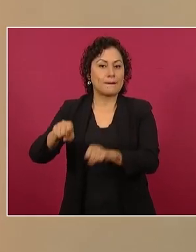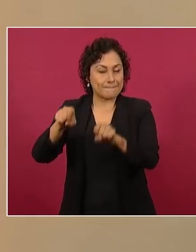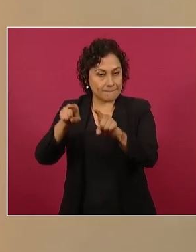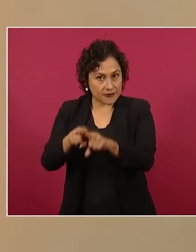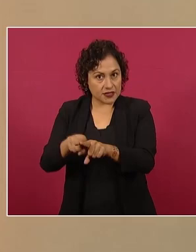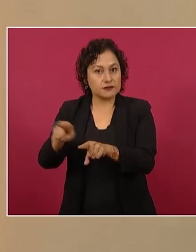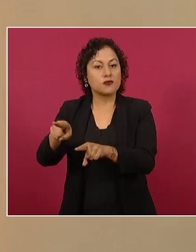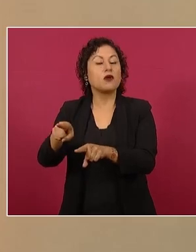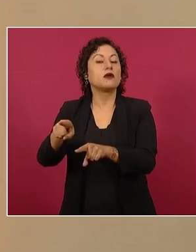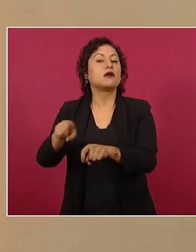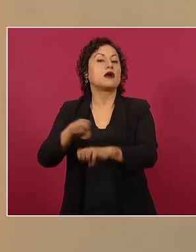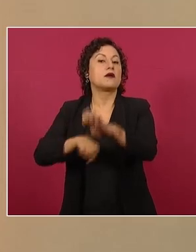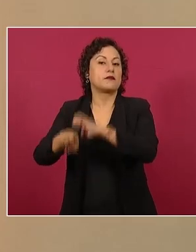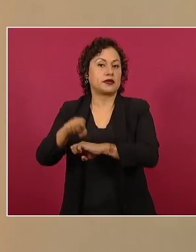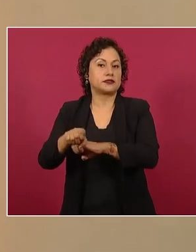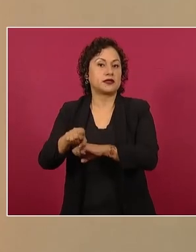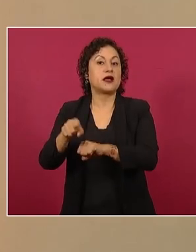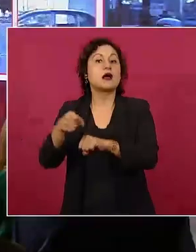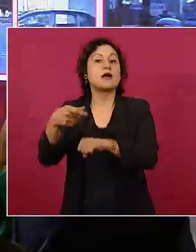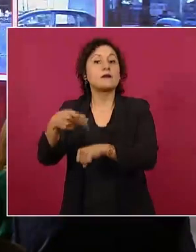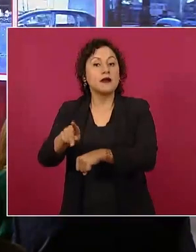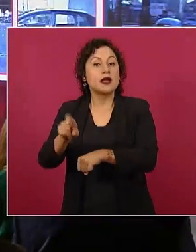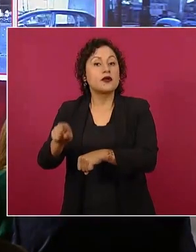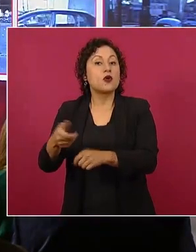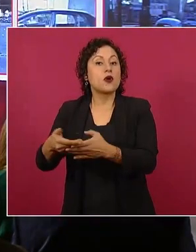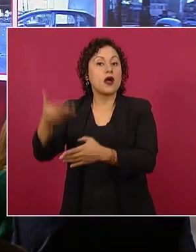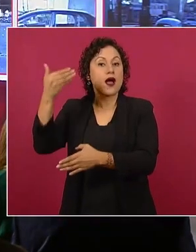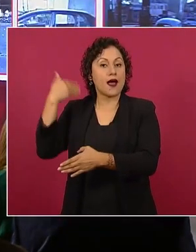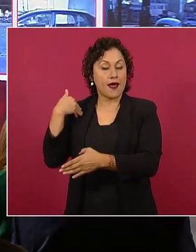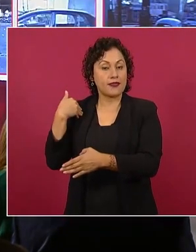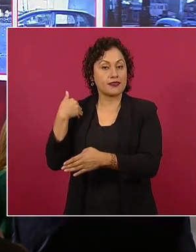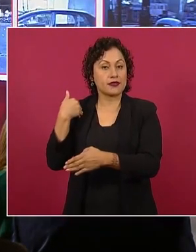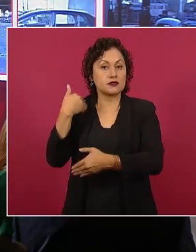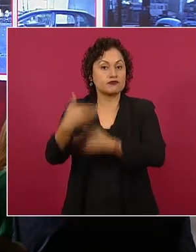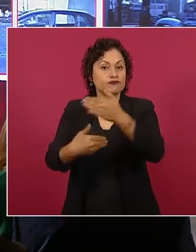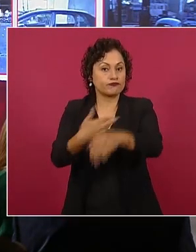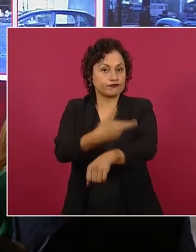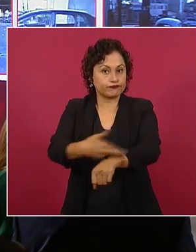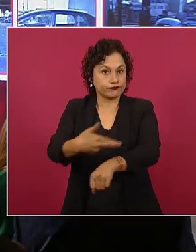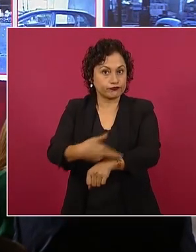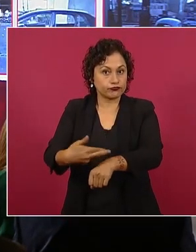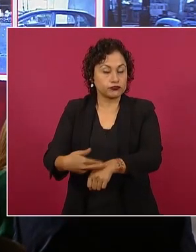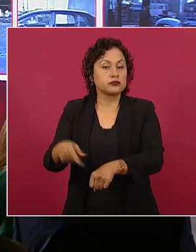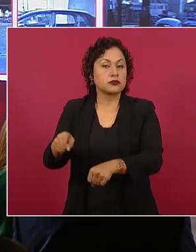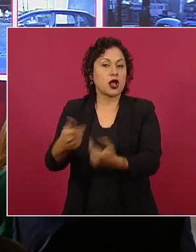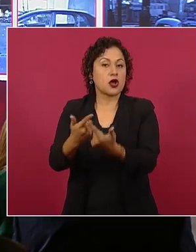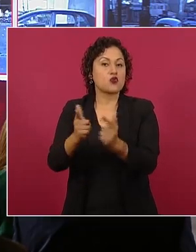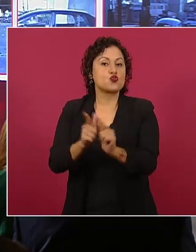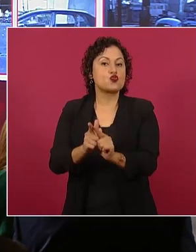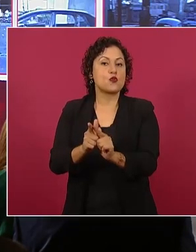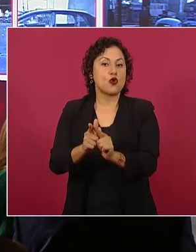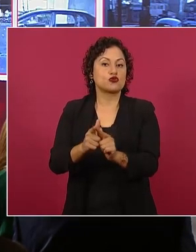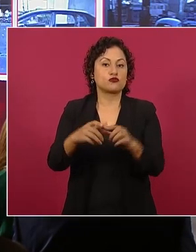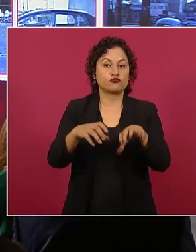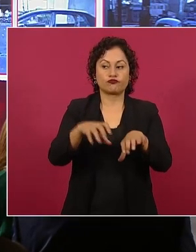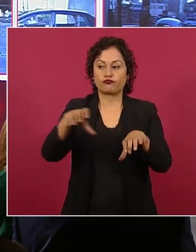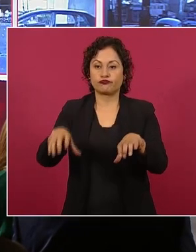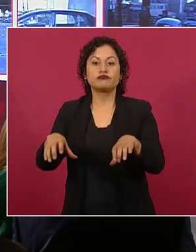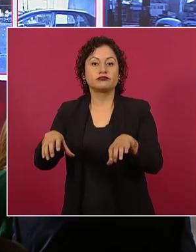y que están vinculados a litigios entre grupos que se disputan actualmente la